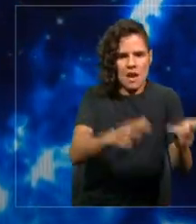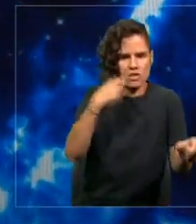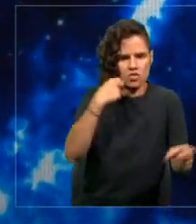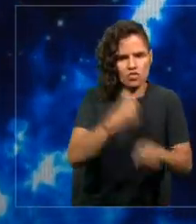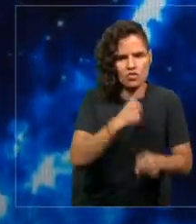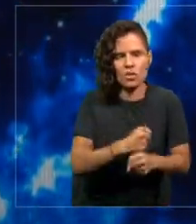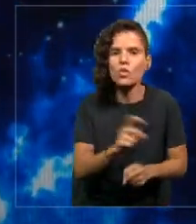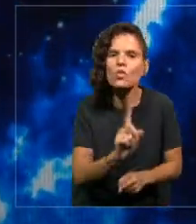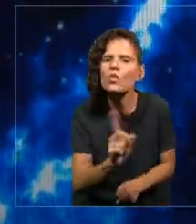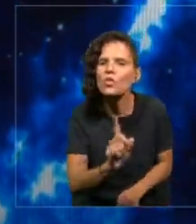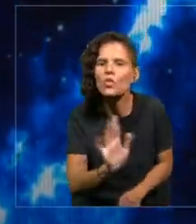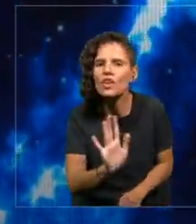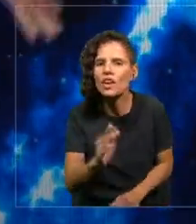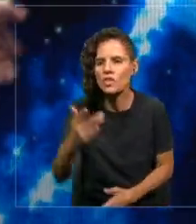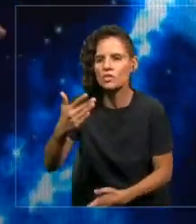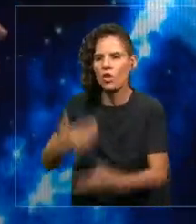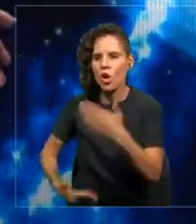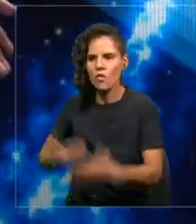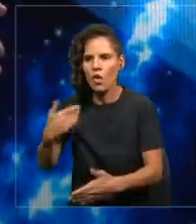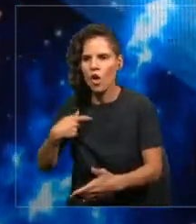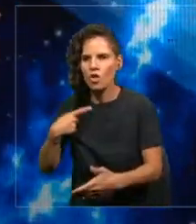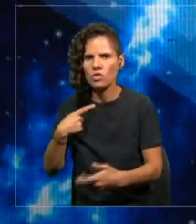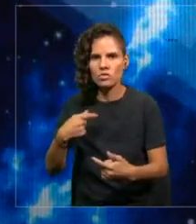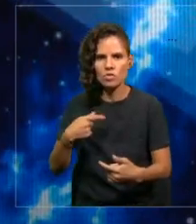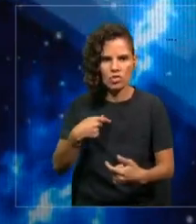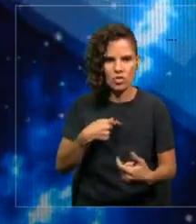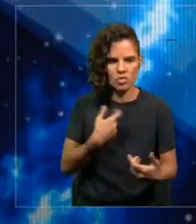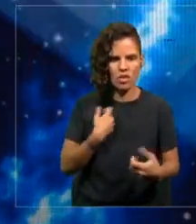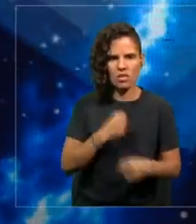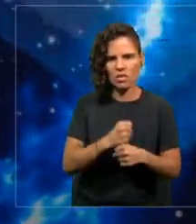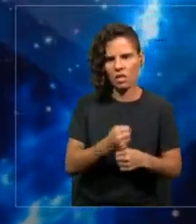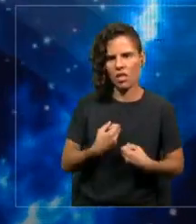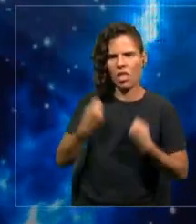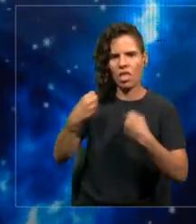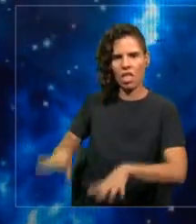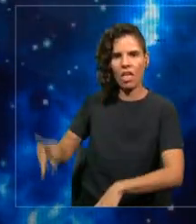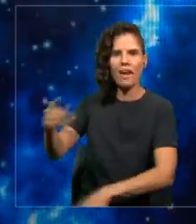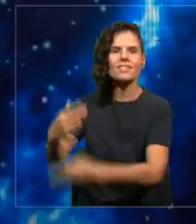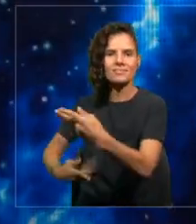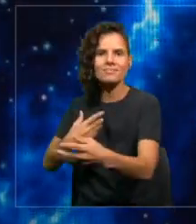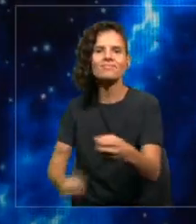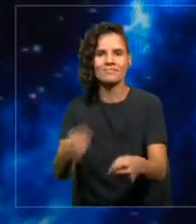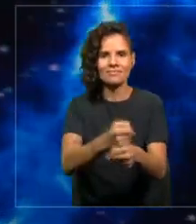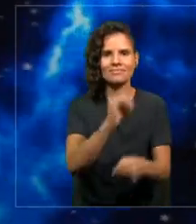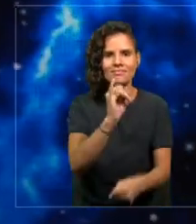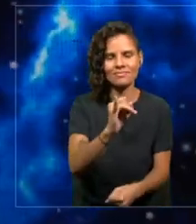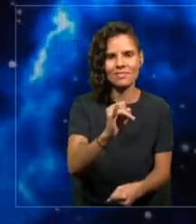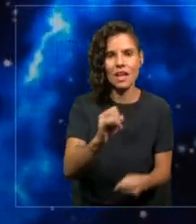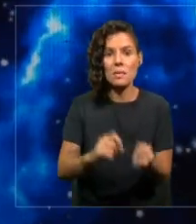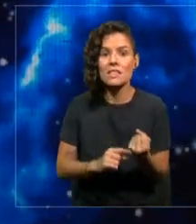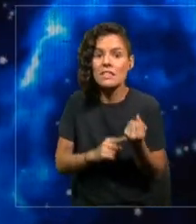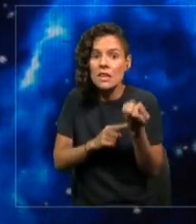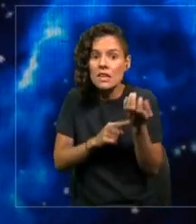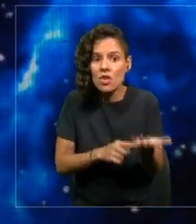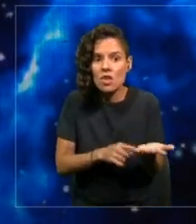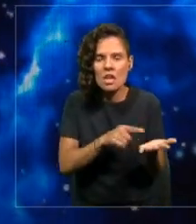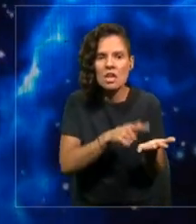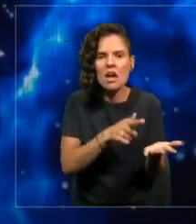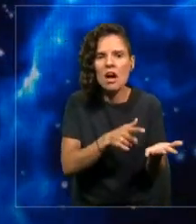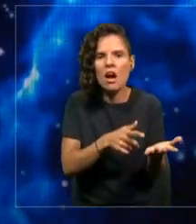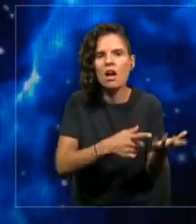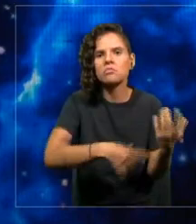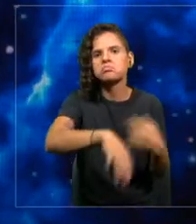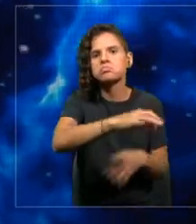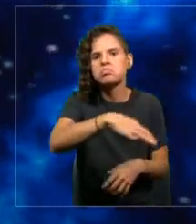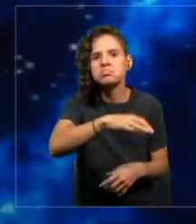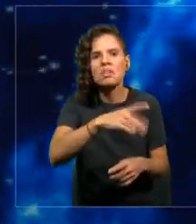los robots van a tomar lo que les dejemos que tomen. Pero la tecnología sin la creatividad y la